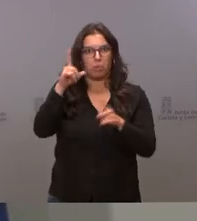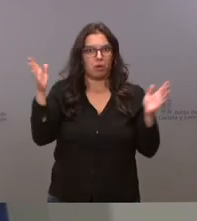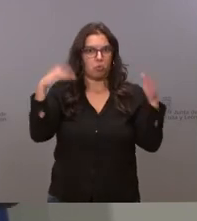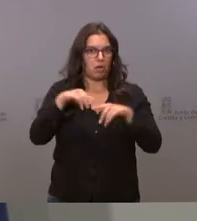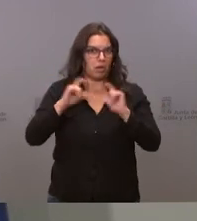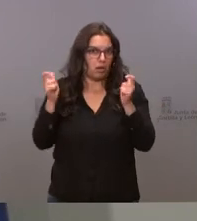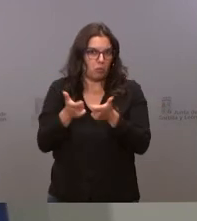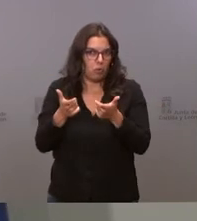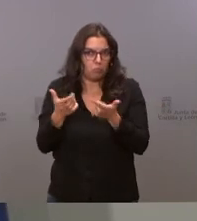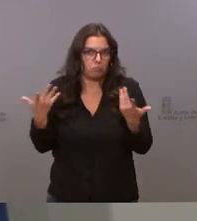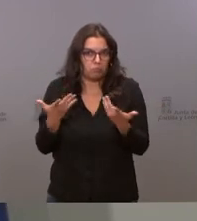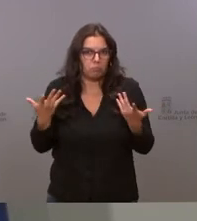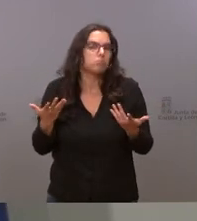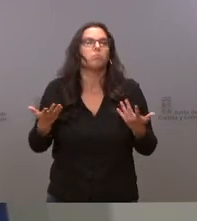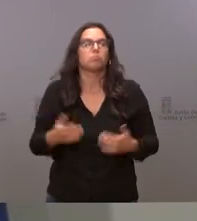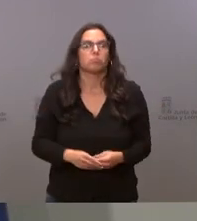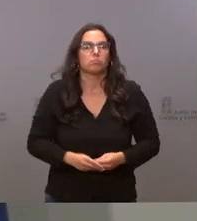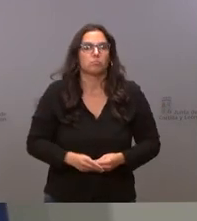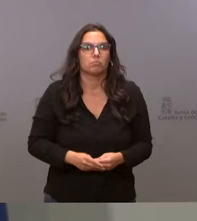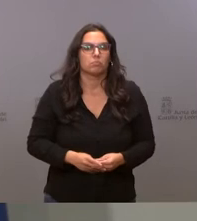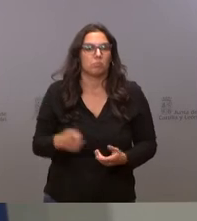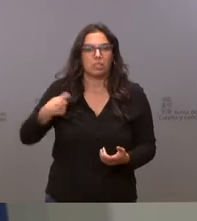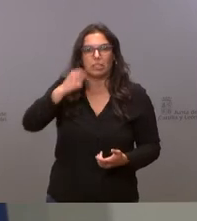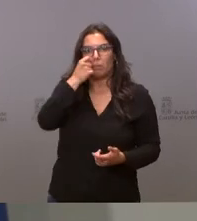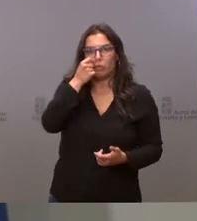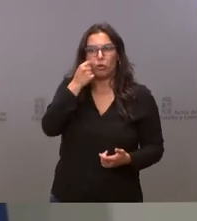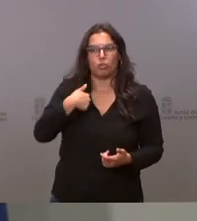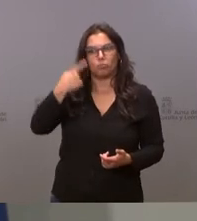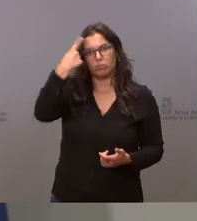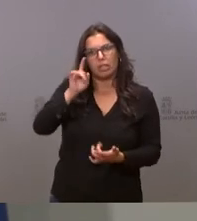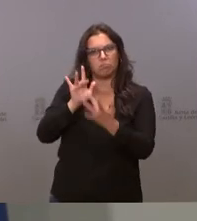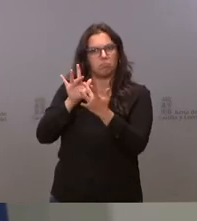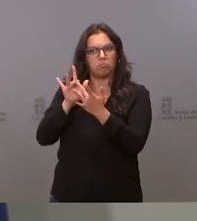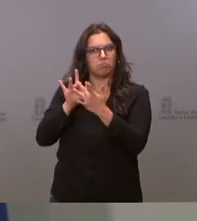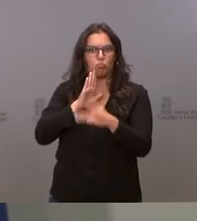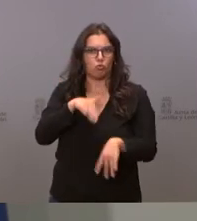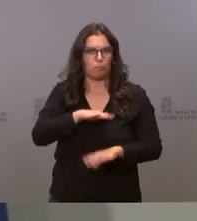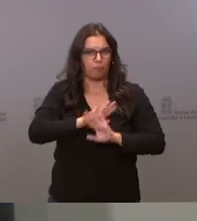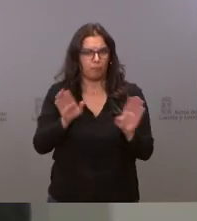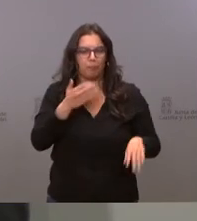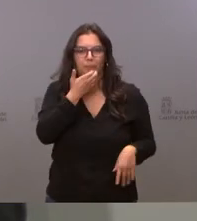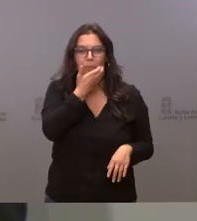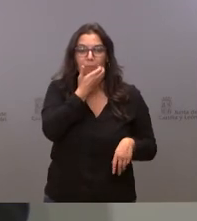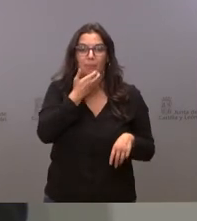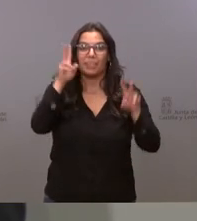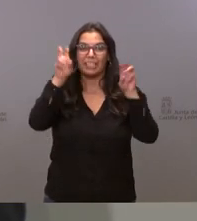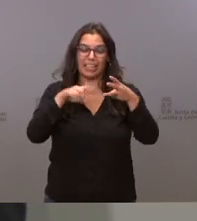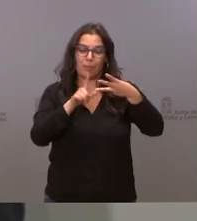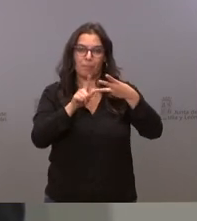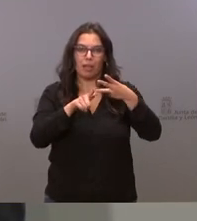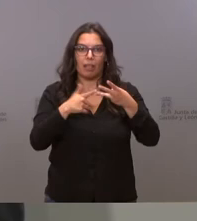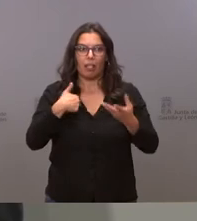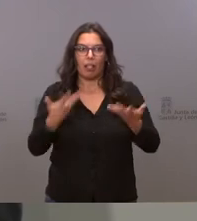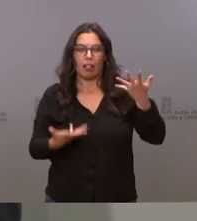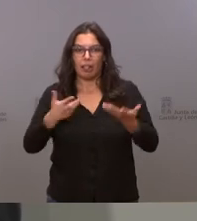con Juanma Moreno y mucho menos el presidente con quien me consta tiene una excelente relación sobre el asunto de la inseguridad